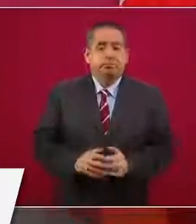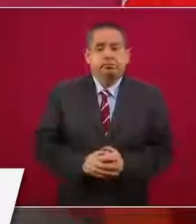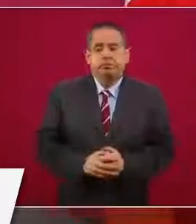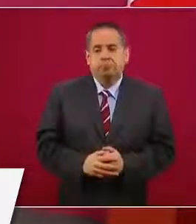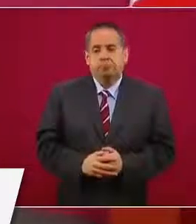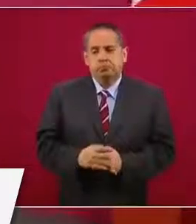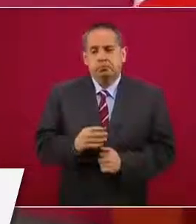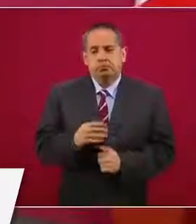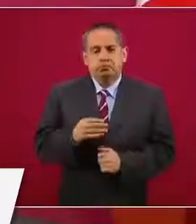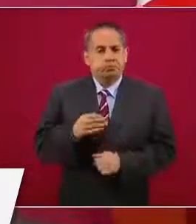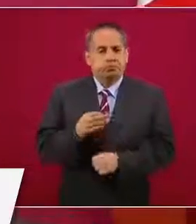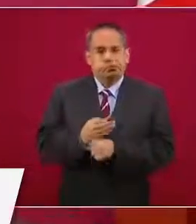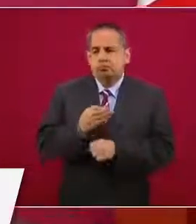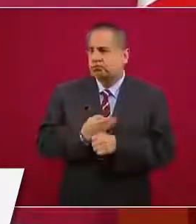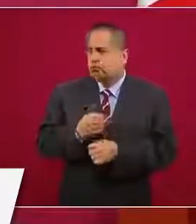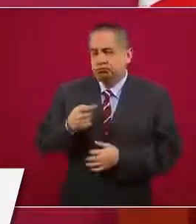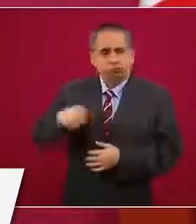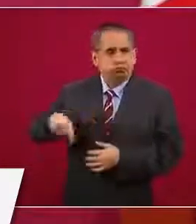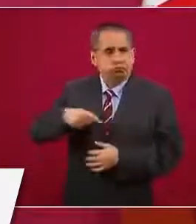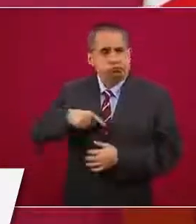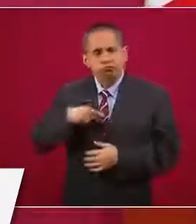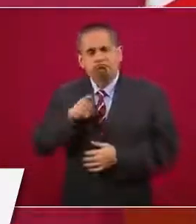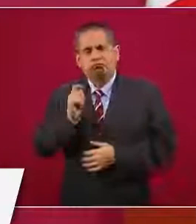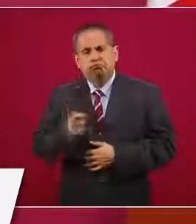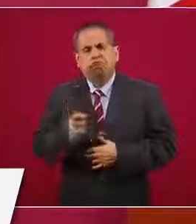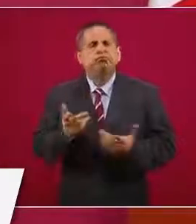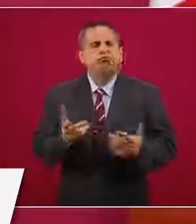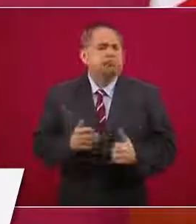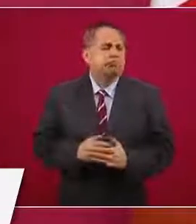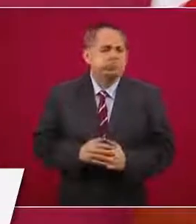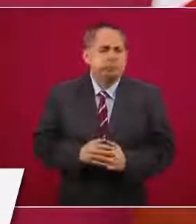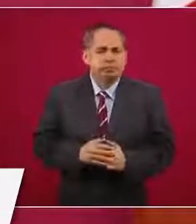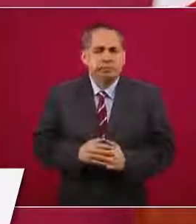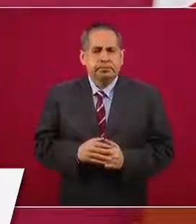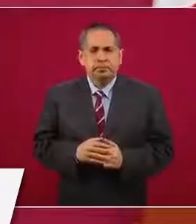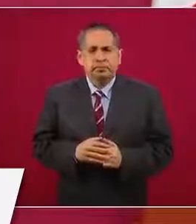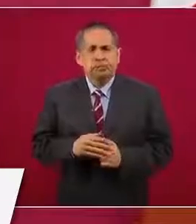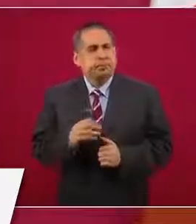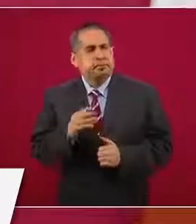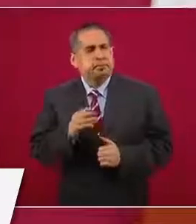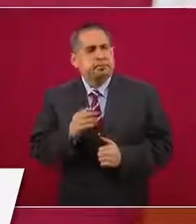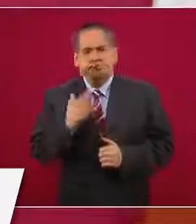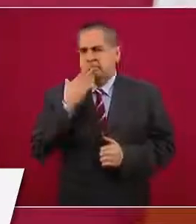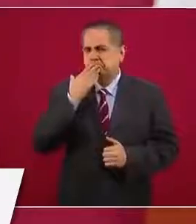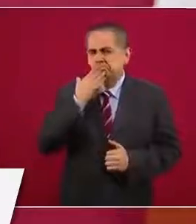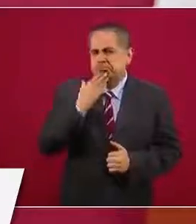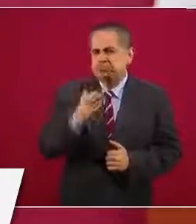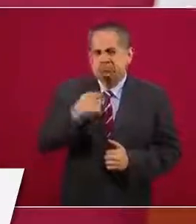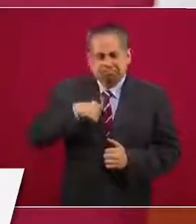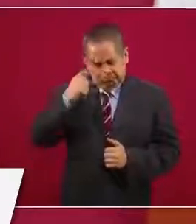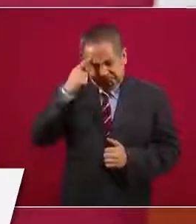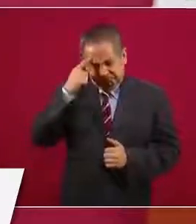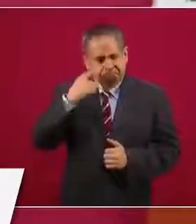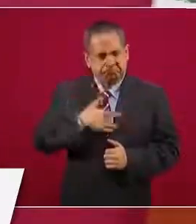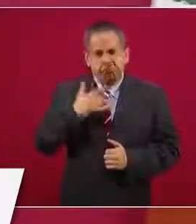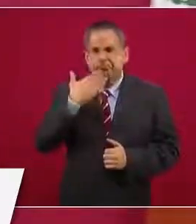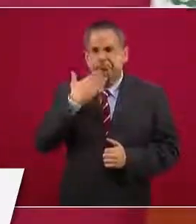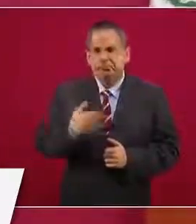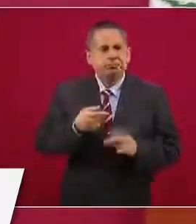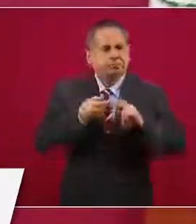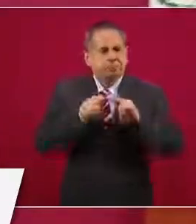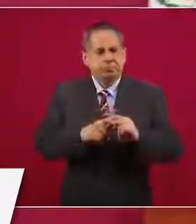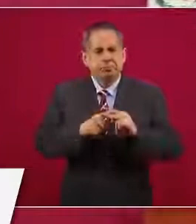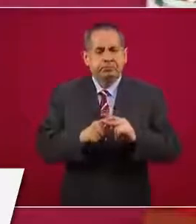vamos a celebrar el que se inicie este